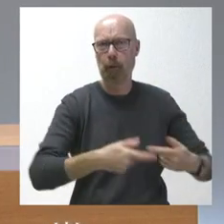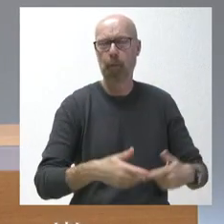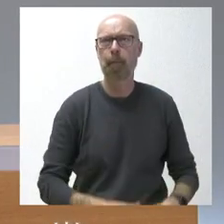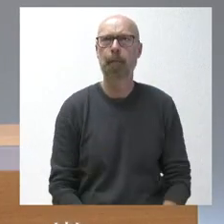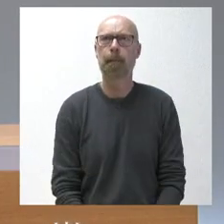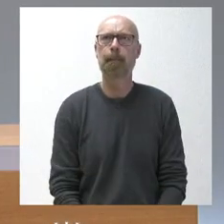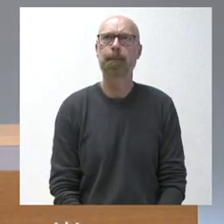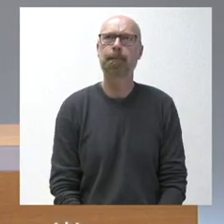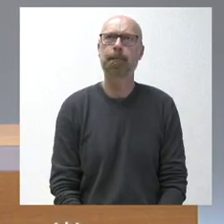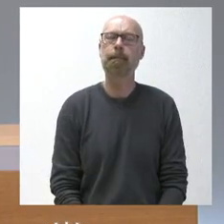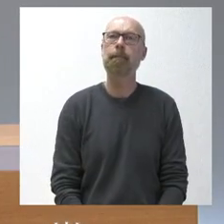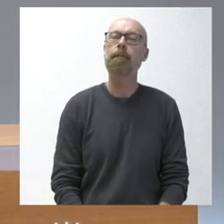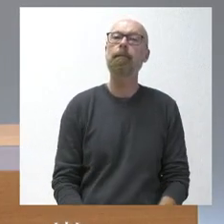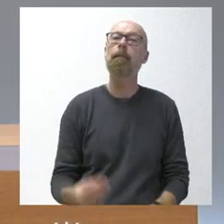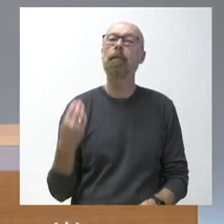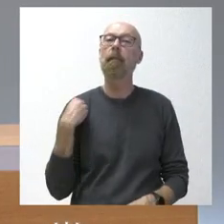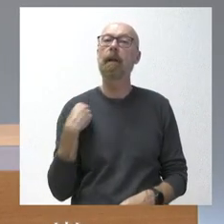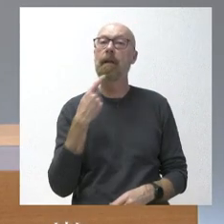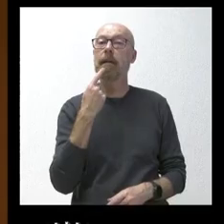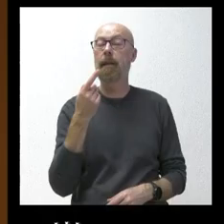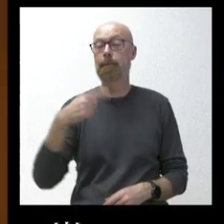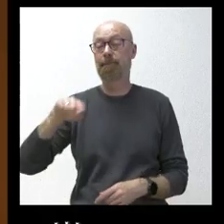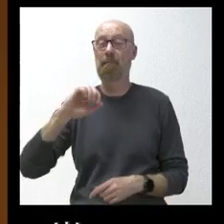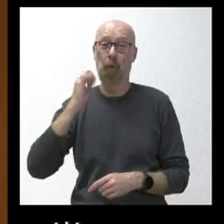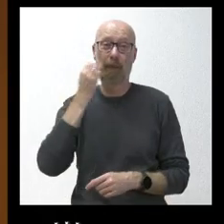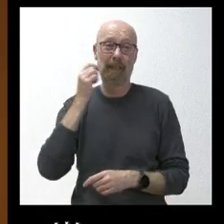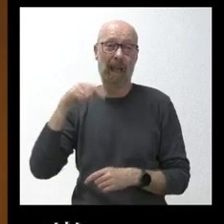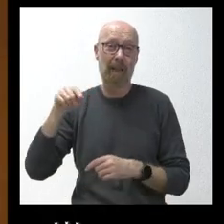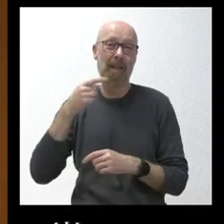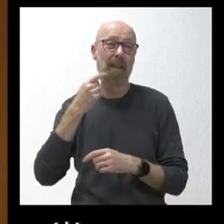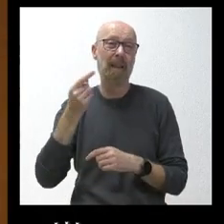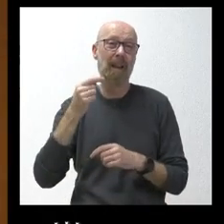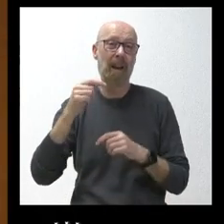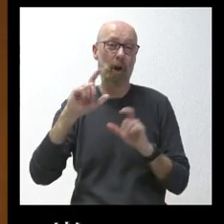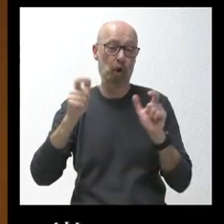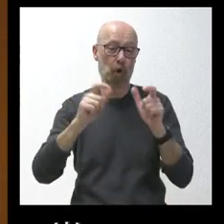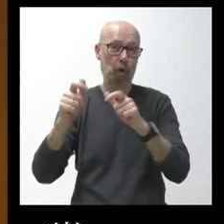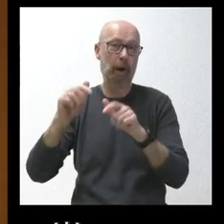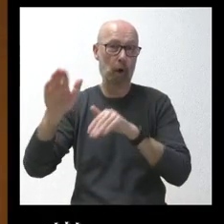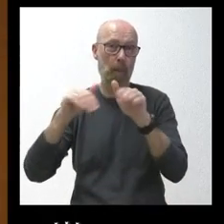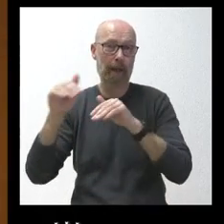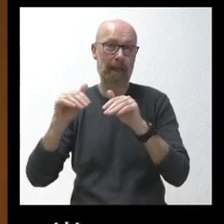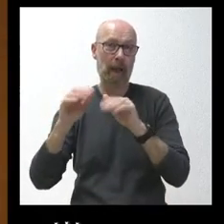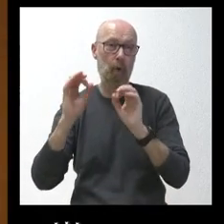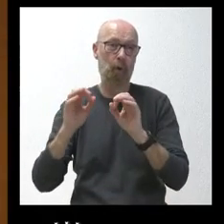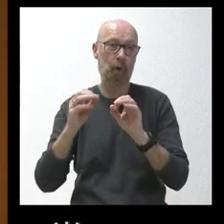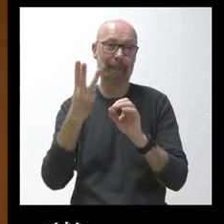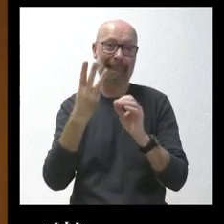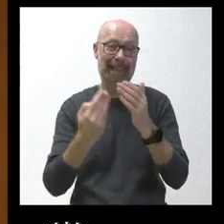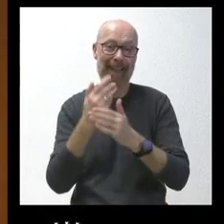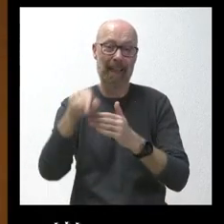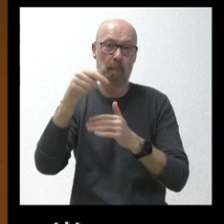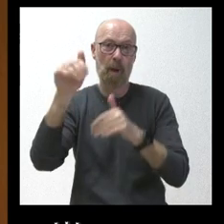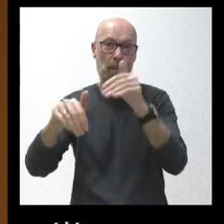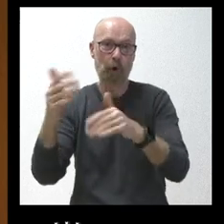El portavoz de lo que se quejan es de que se han convocado las reuniones a tres días de que se vayan a votar, que no ven